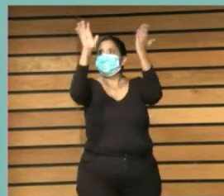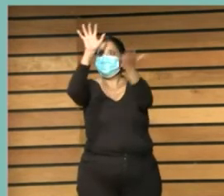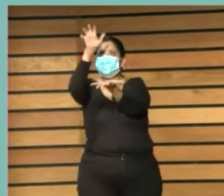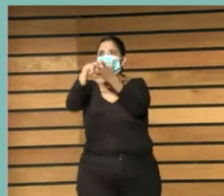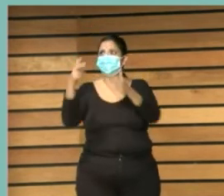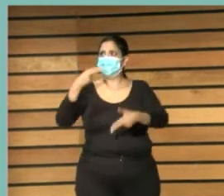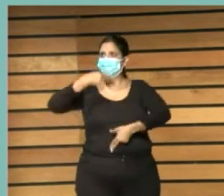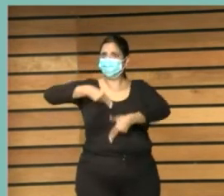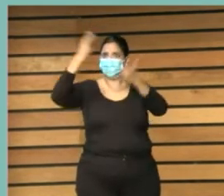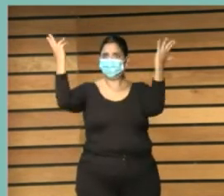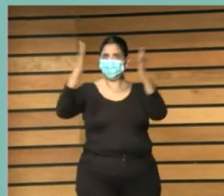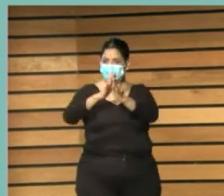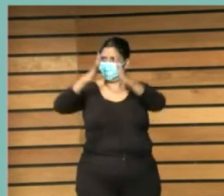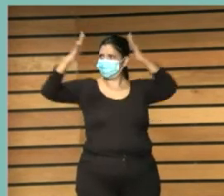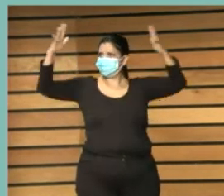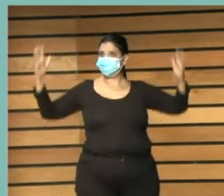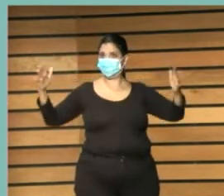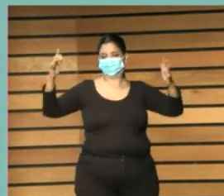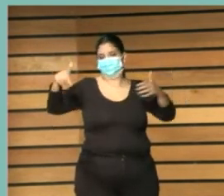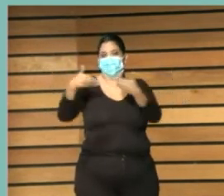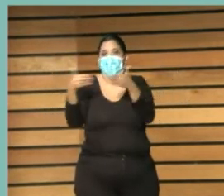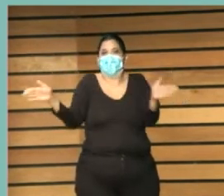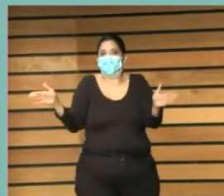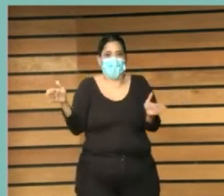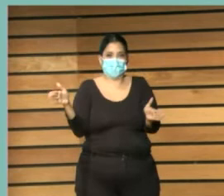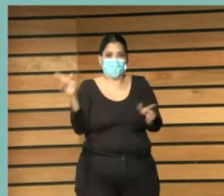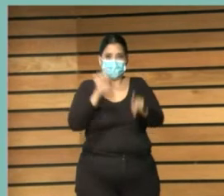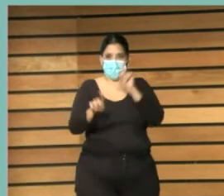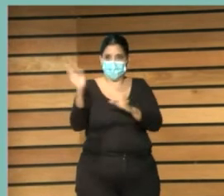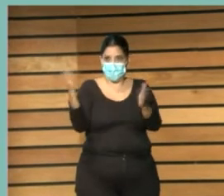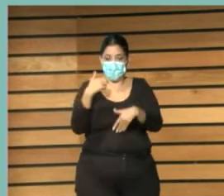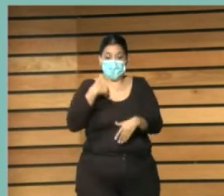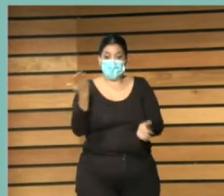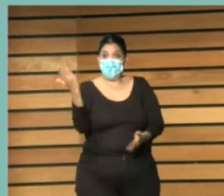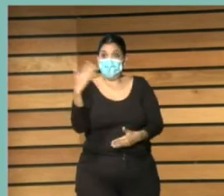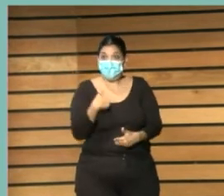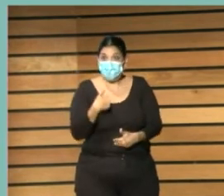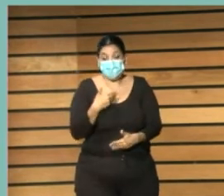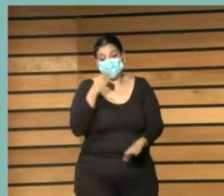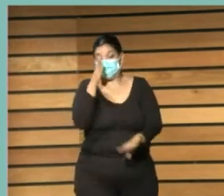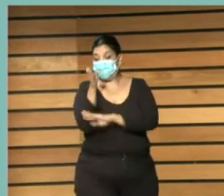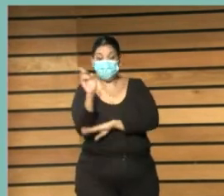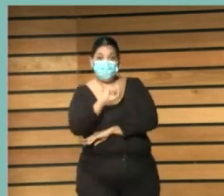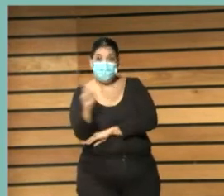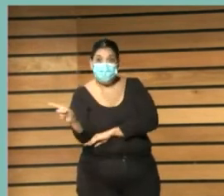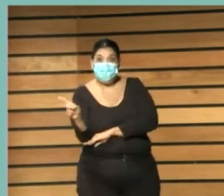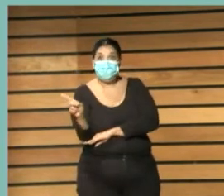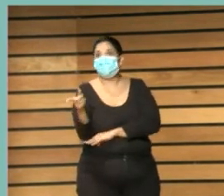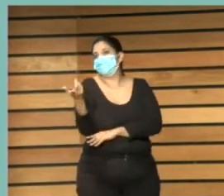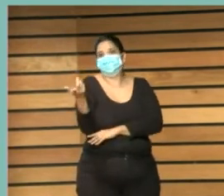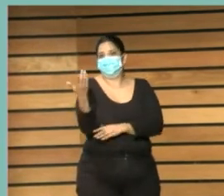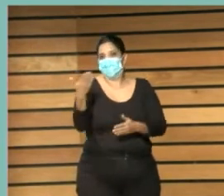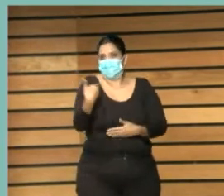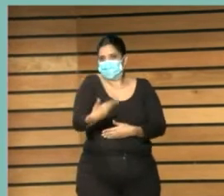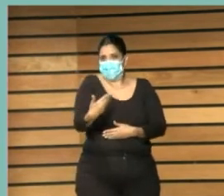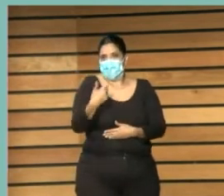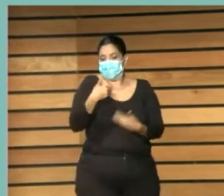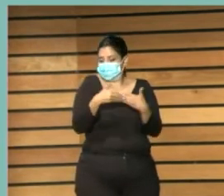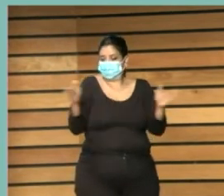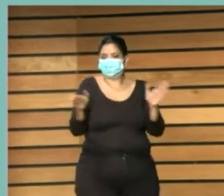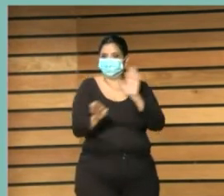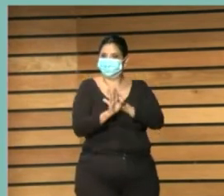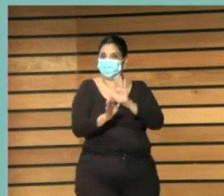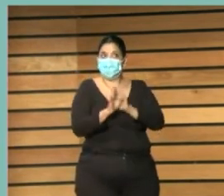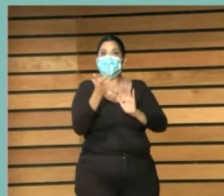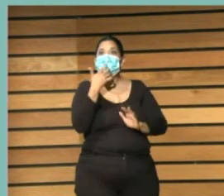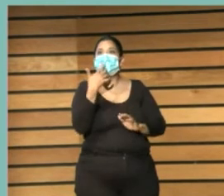la mía sigue abierta aquí hay muchos compañeros pero hay gente que no le interesaba pues sigue abierta no ha tenido que cerrar pero una biblioteca atendida por la